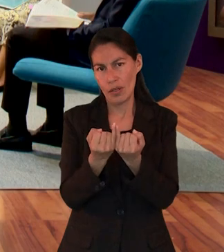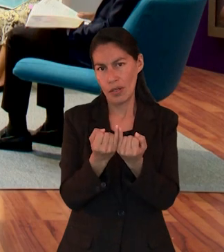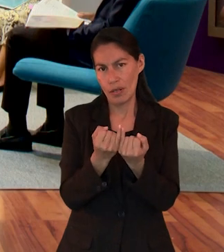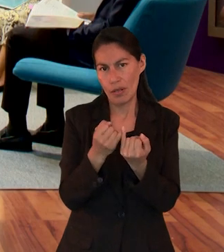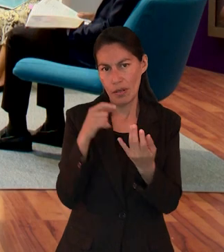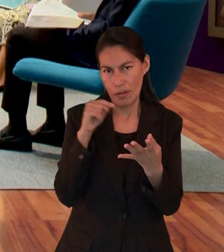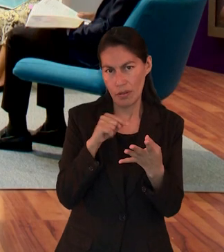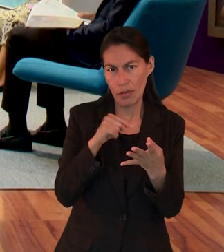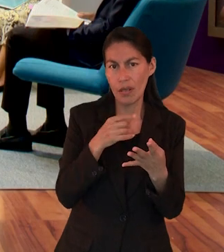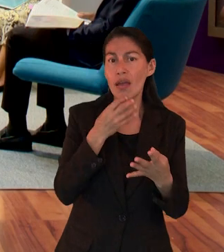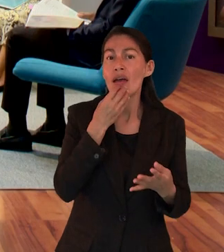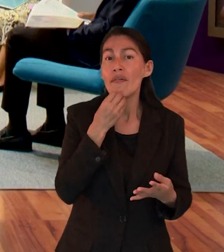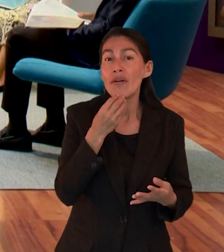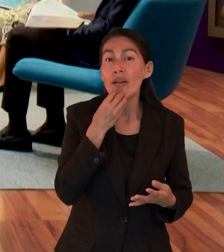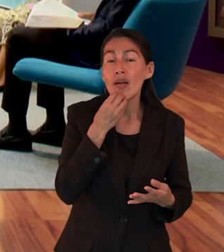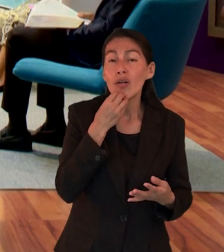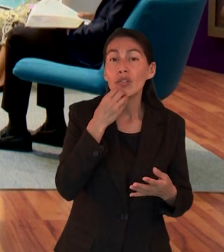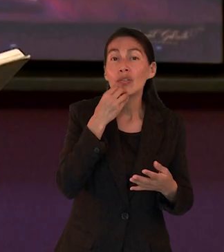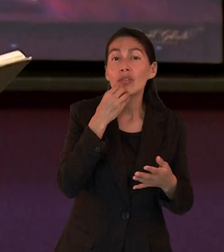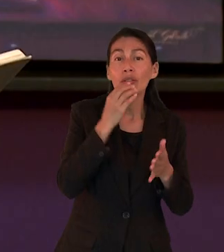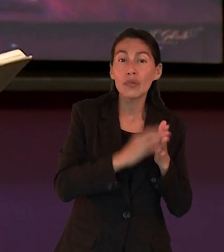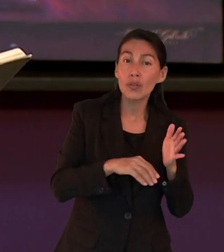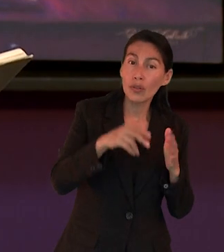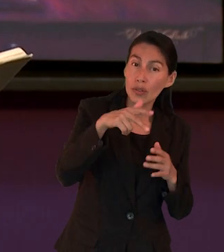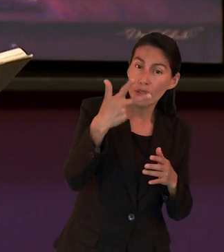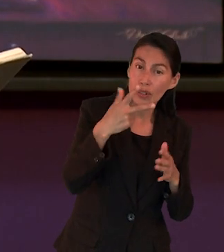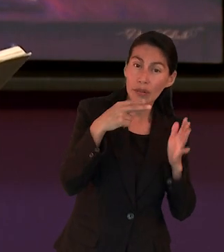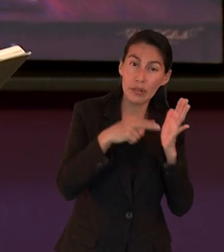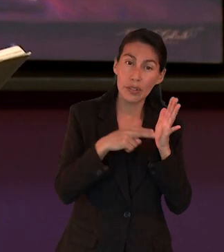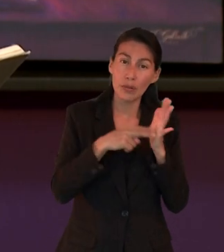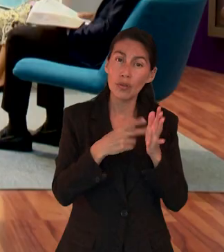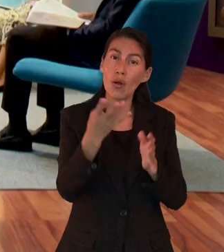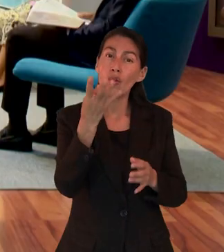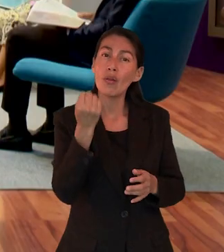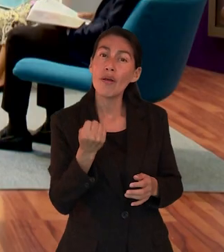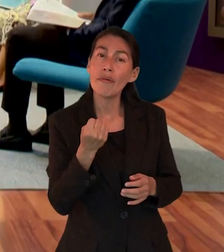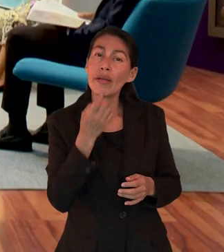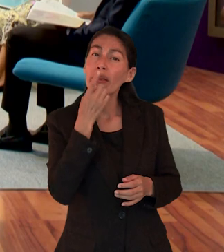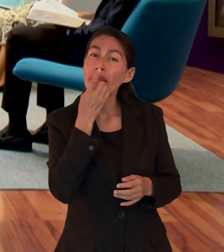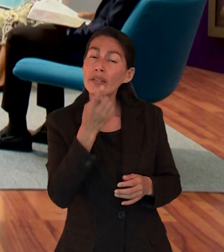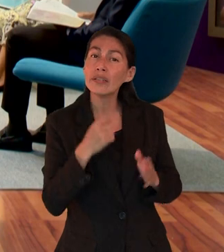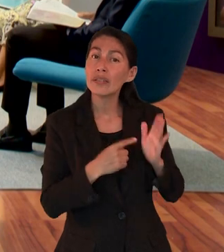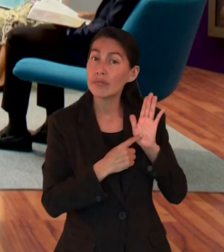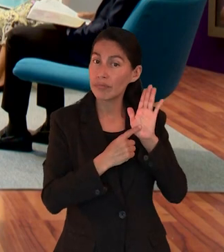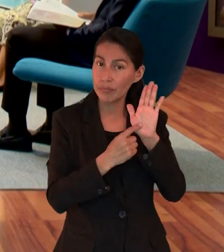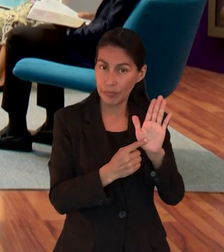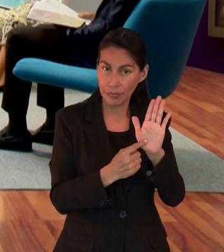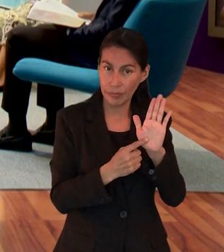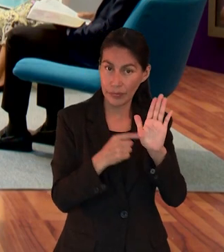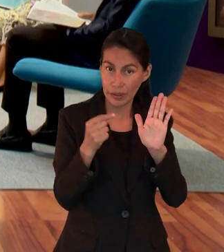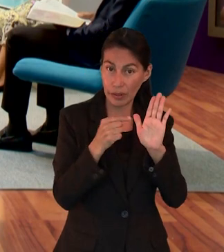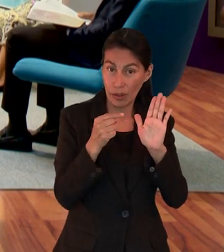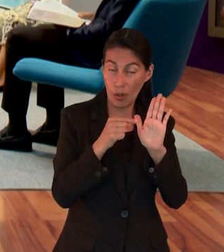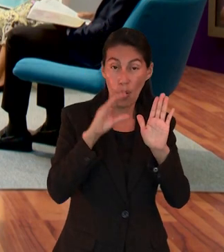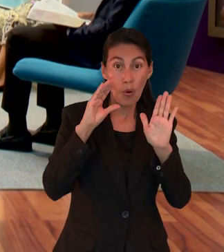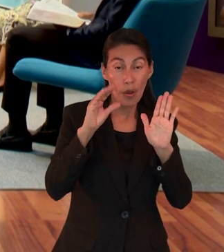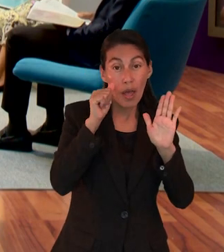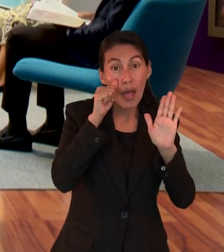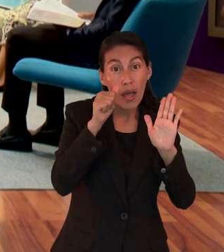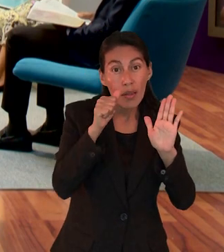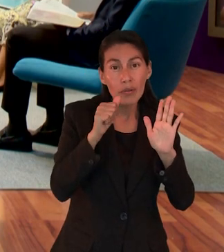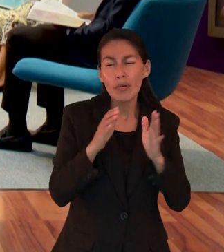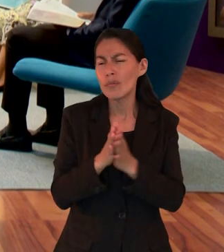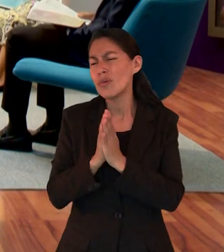en Hebreos capítulo 13, versículo 9, nos presenta otra cosa que debemos de tener